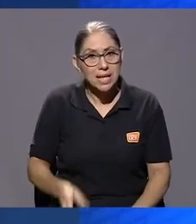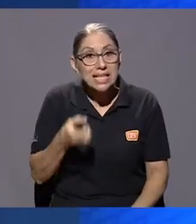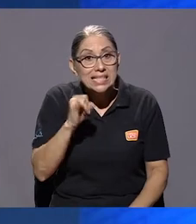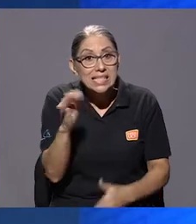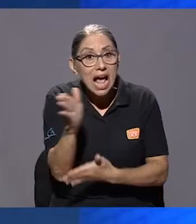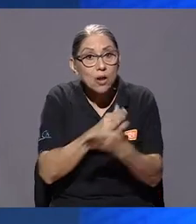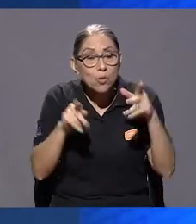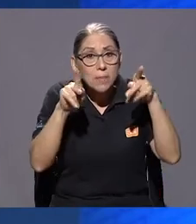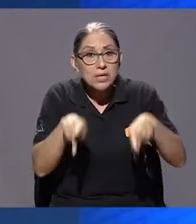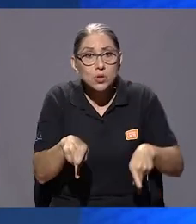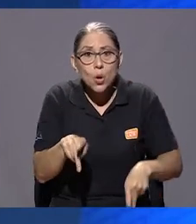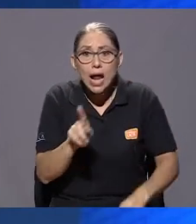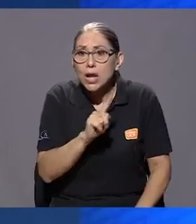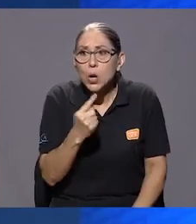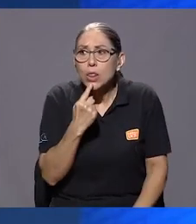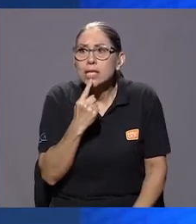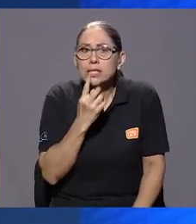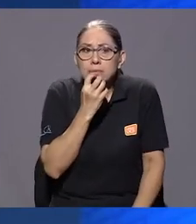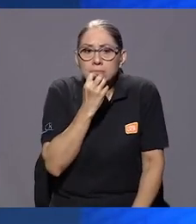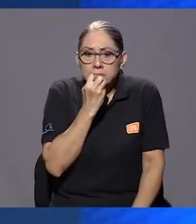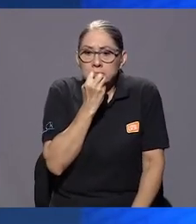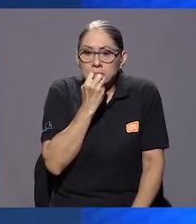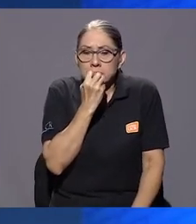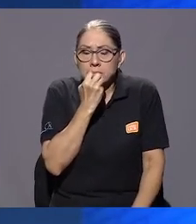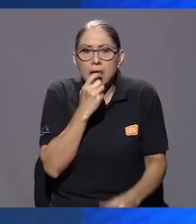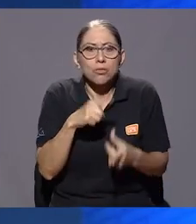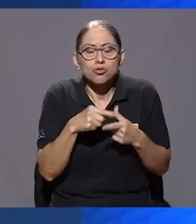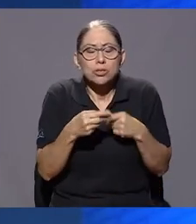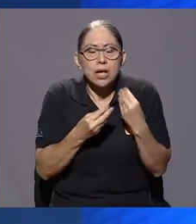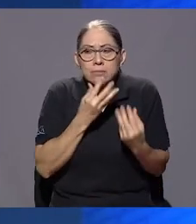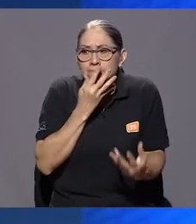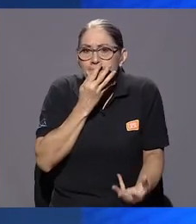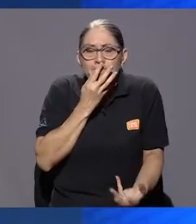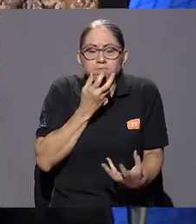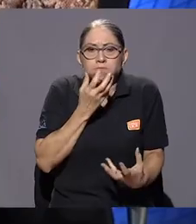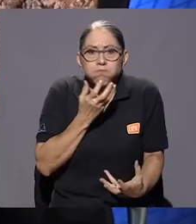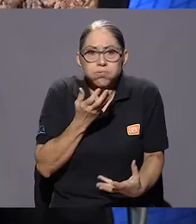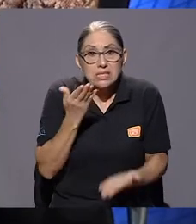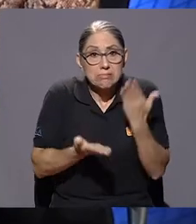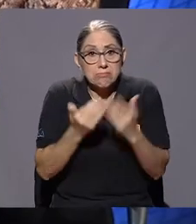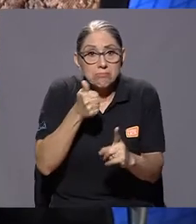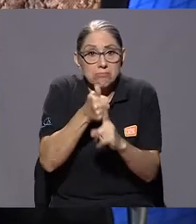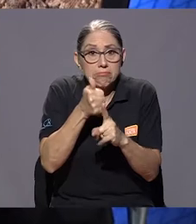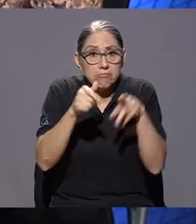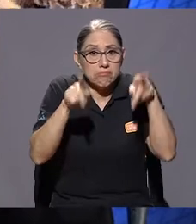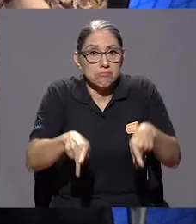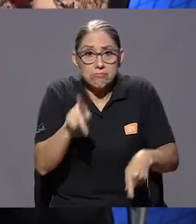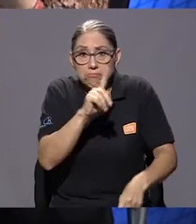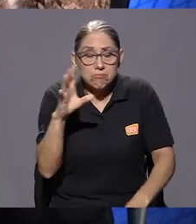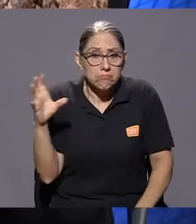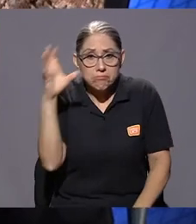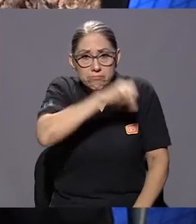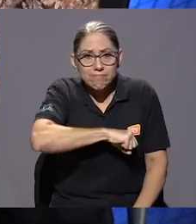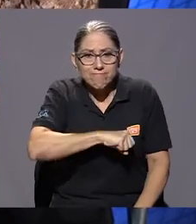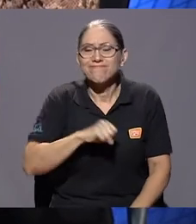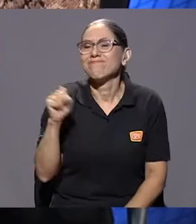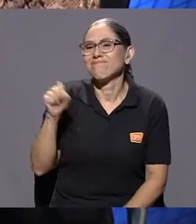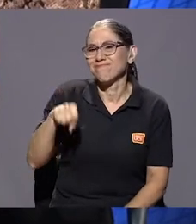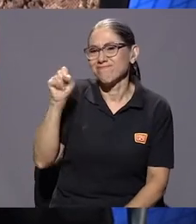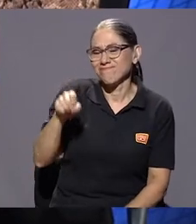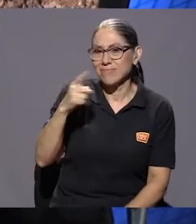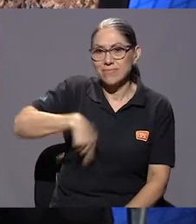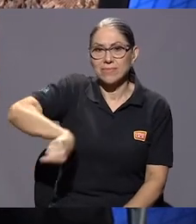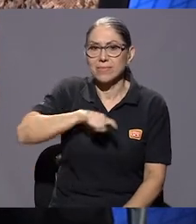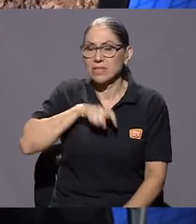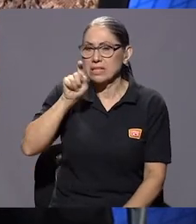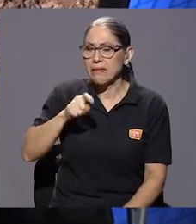estás insoportable, no sé. La persona probablemente ni siquiera se está dando cuenta. Sí, por eso es que hay que revisar todas nuestras áreas, el ser